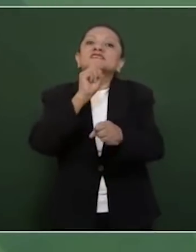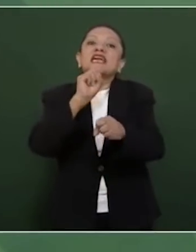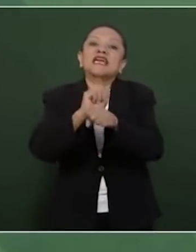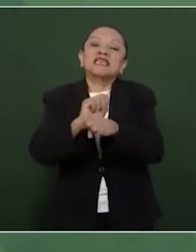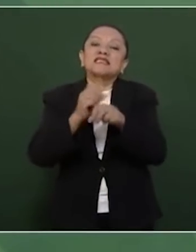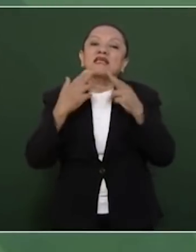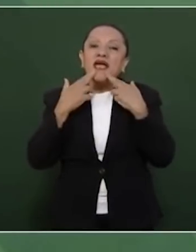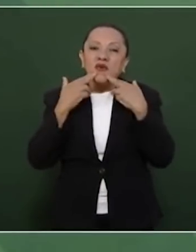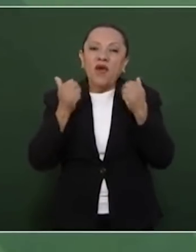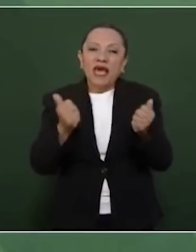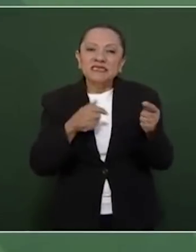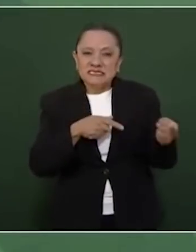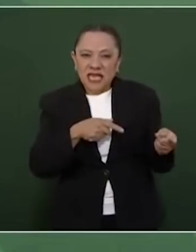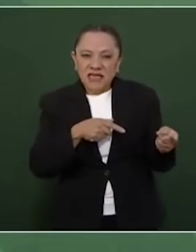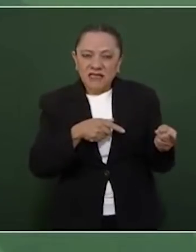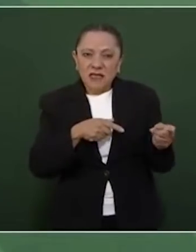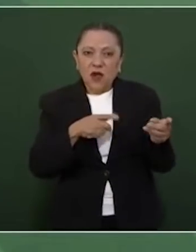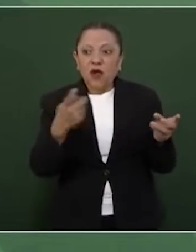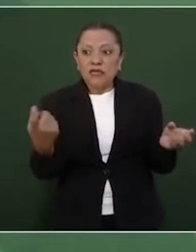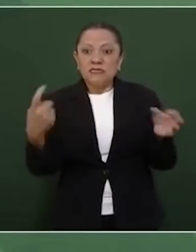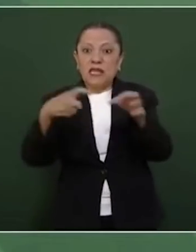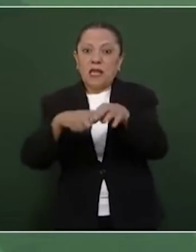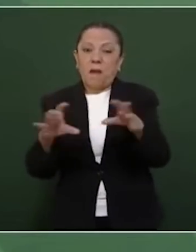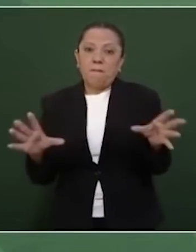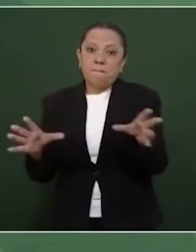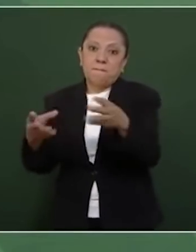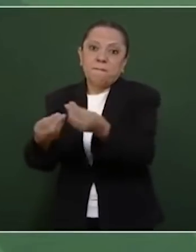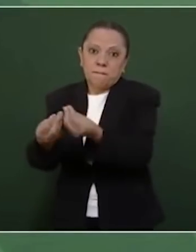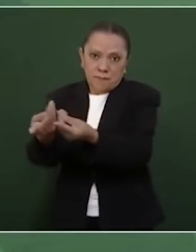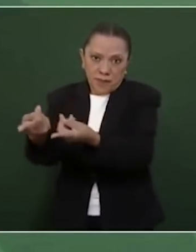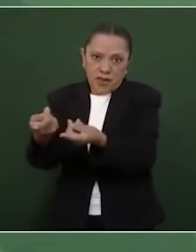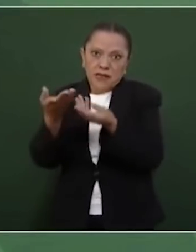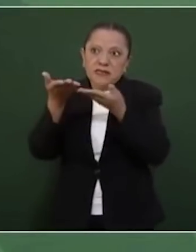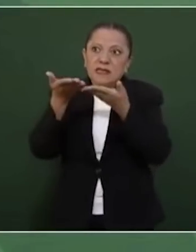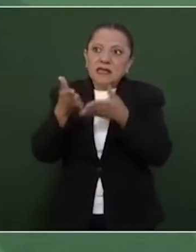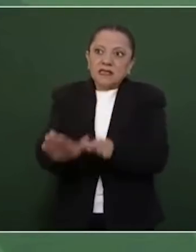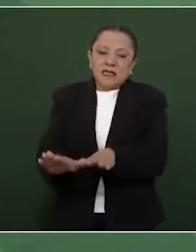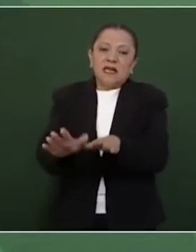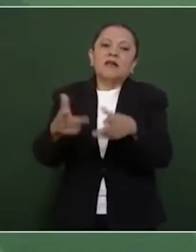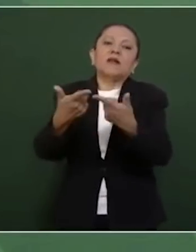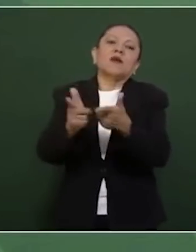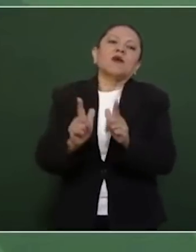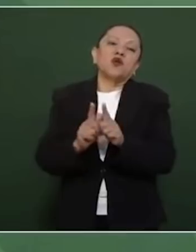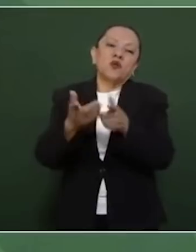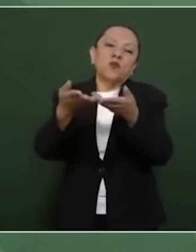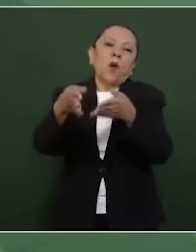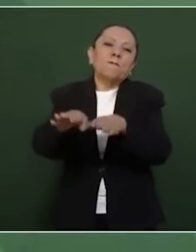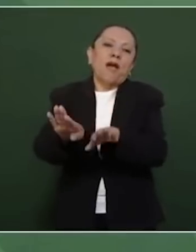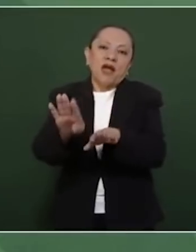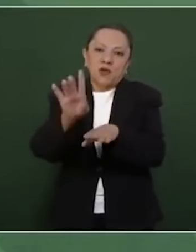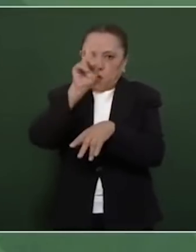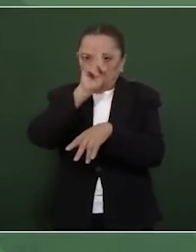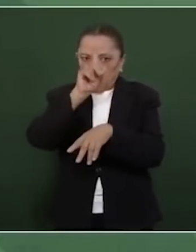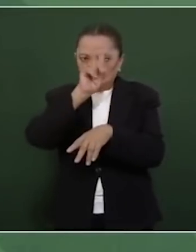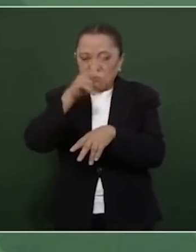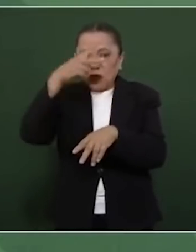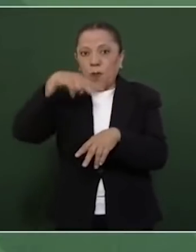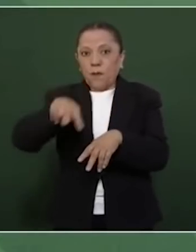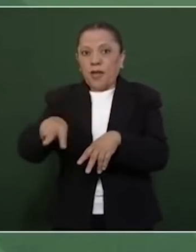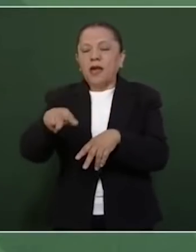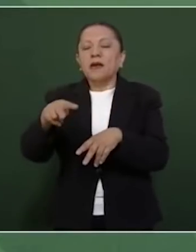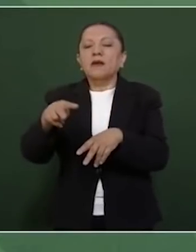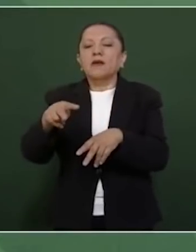forma parte del Consejo del Banco de México